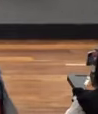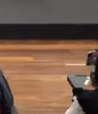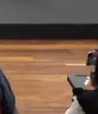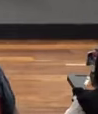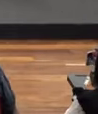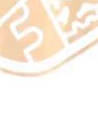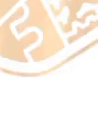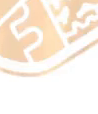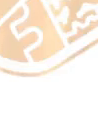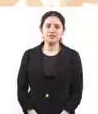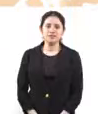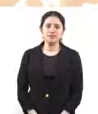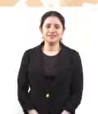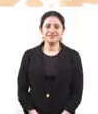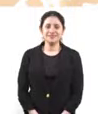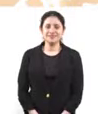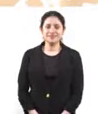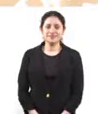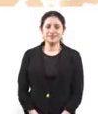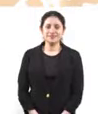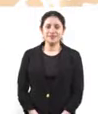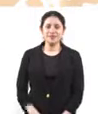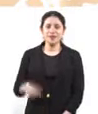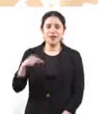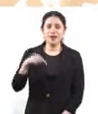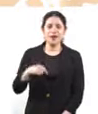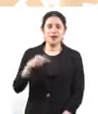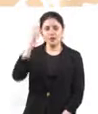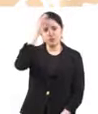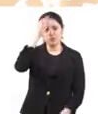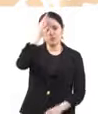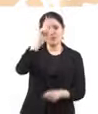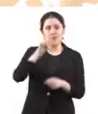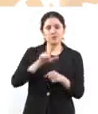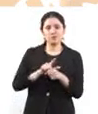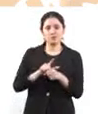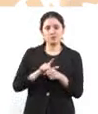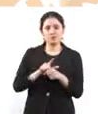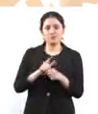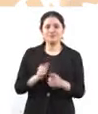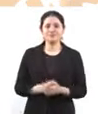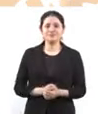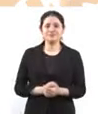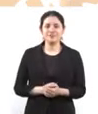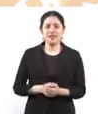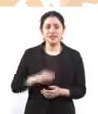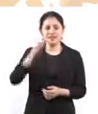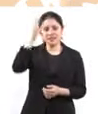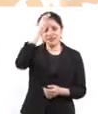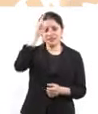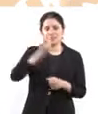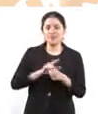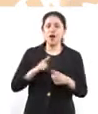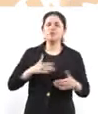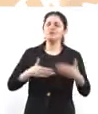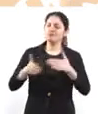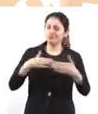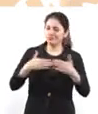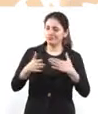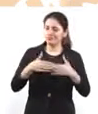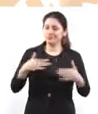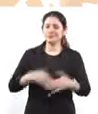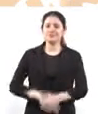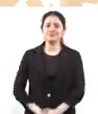Bueno, hoy nos toca cultura, cultura e innovación. Vamos a llamarle así.